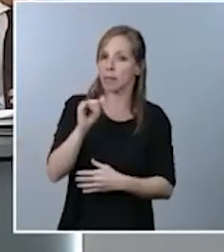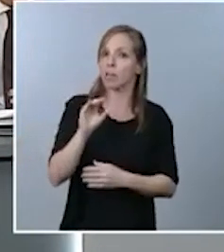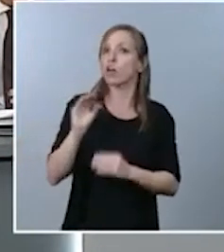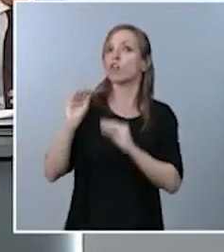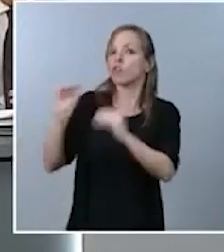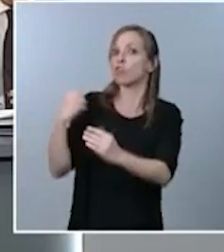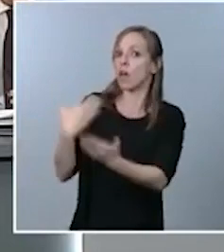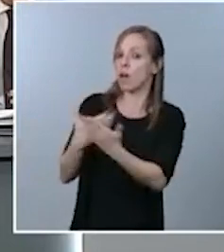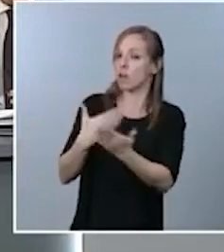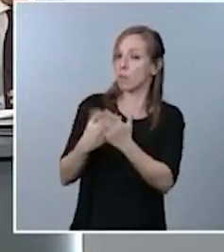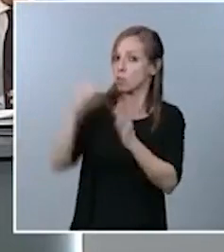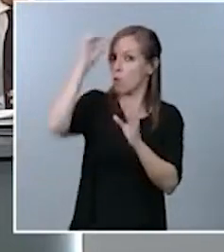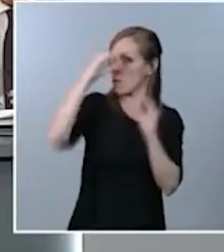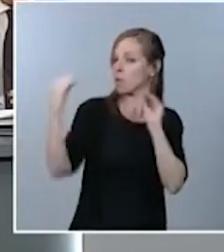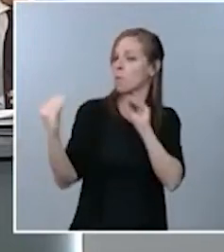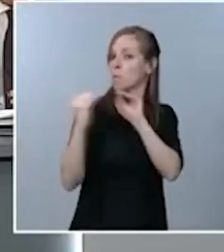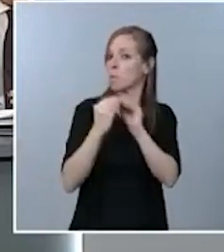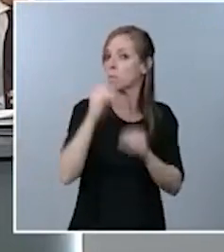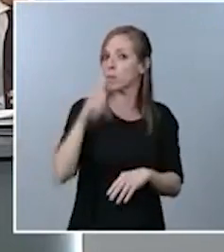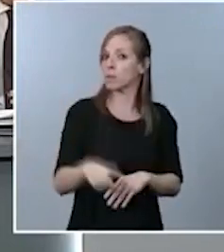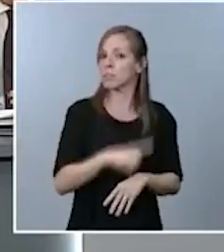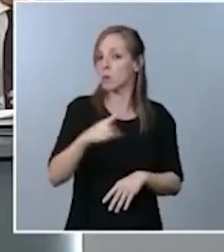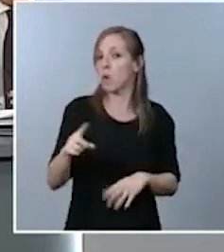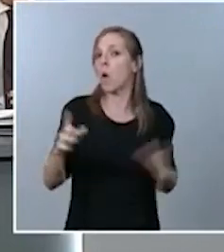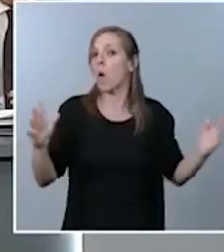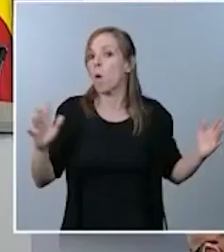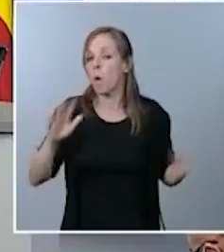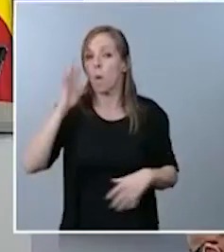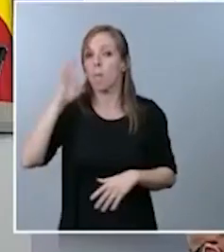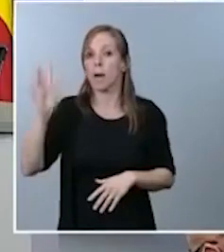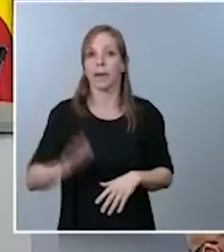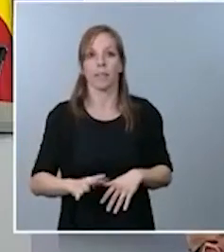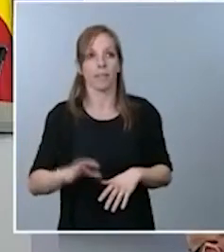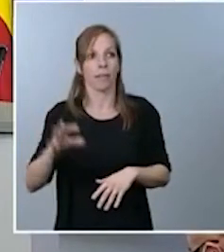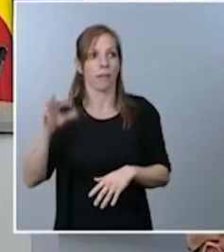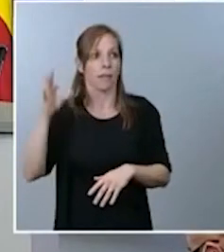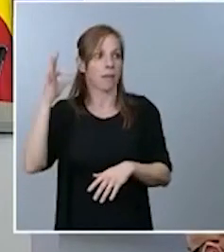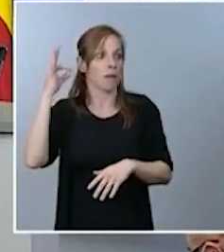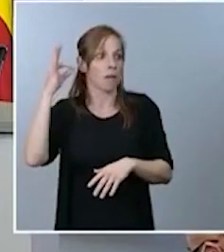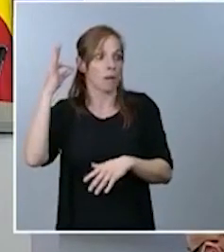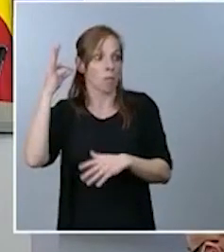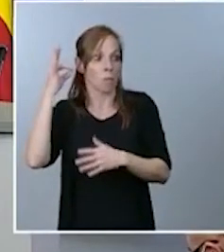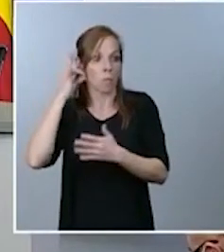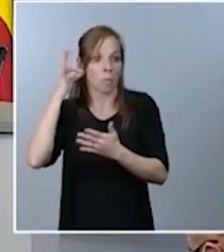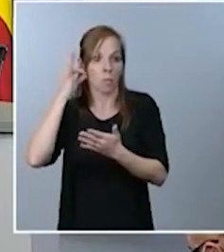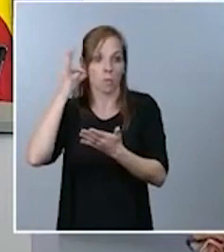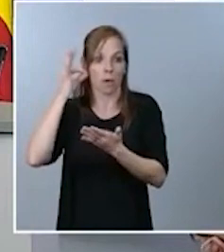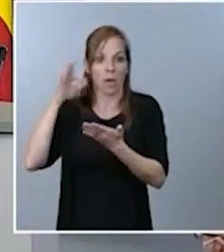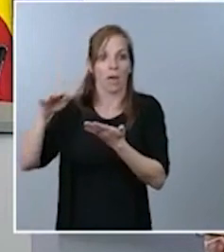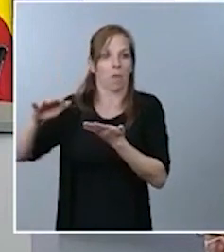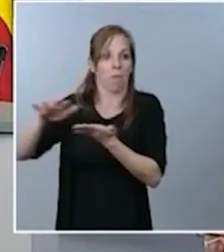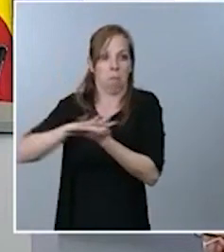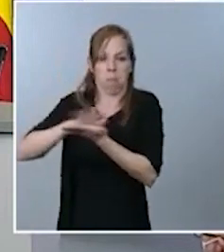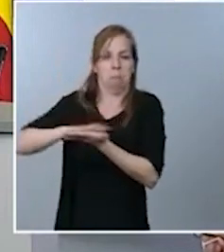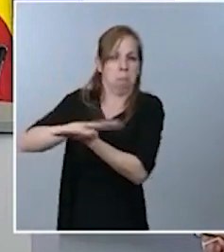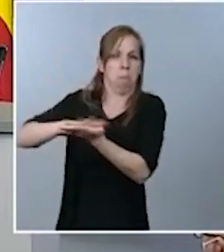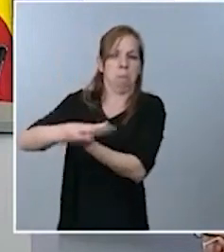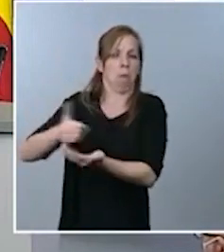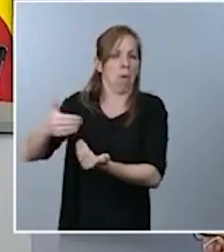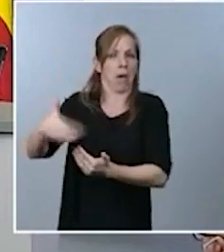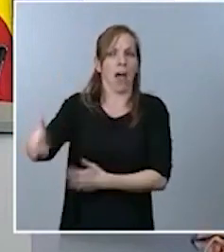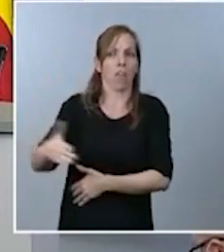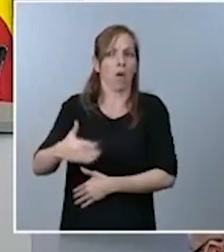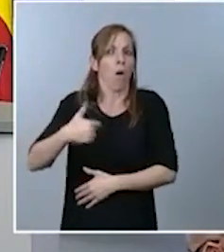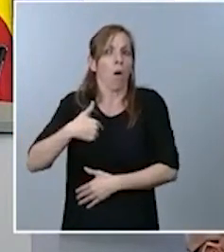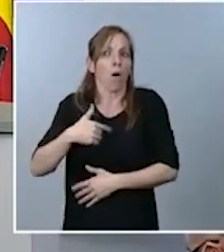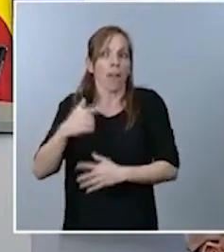cree que aquí se produce un borrado de la mujer y si no se debe ir a lo que se llama autodeterminación de género.